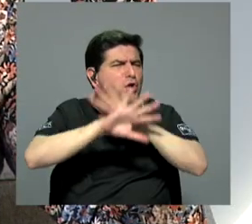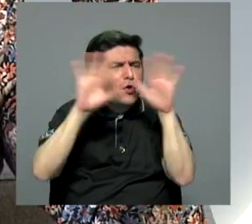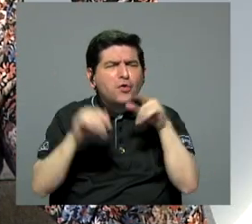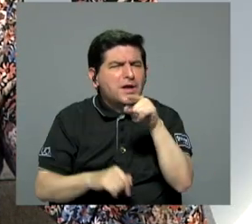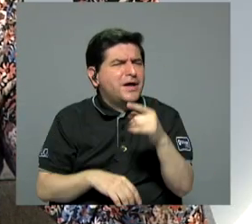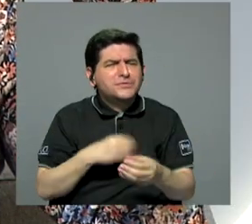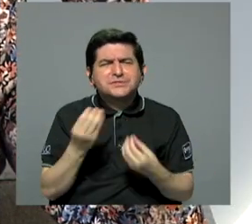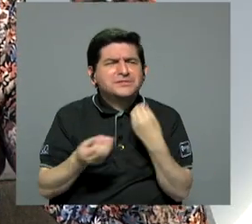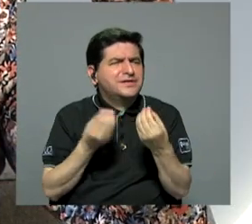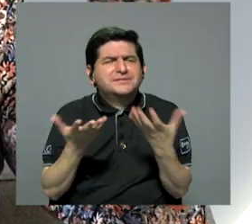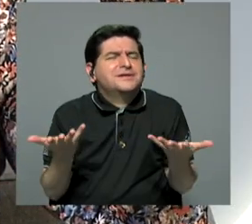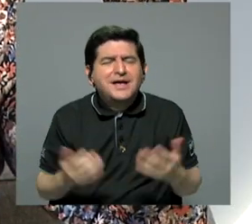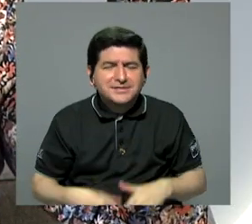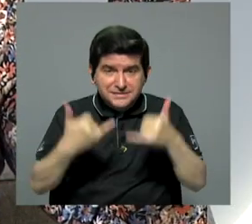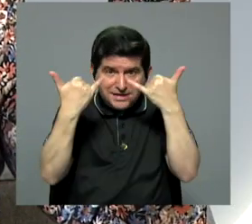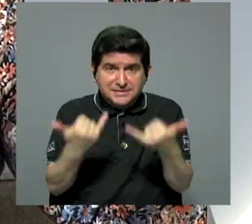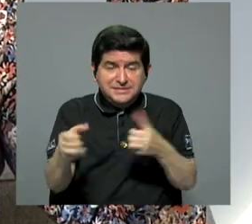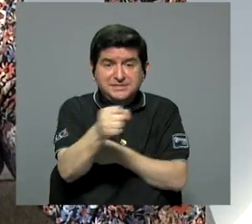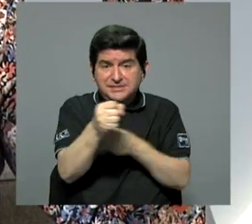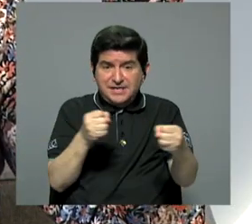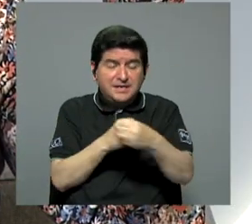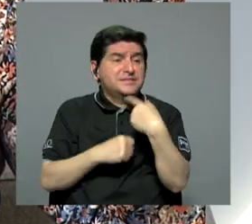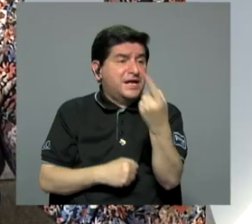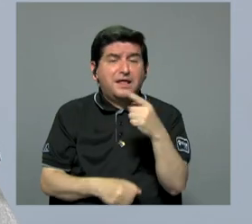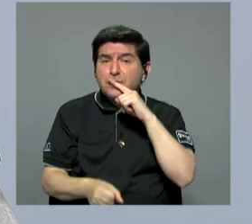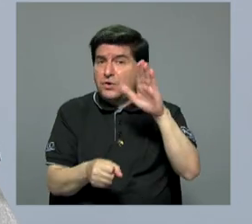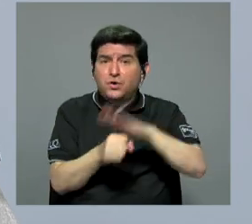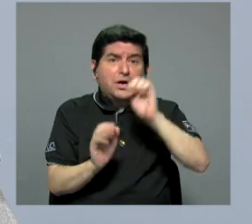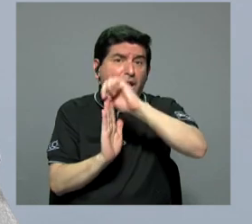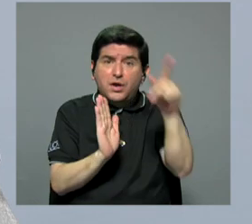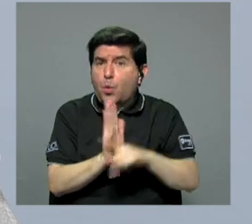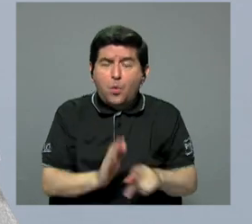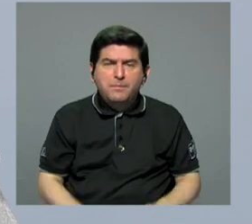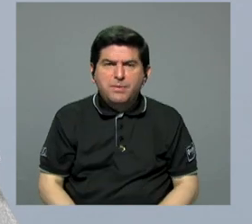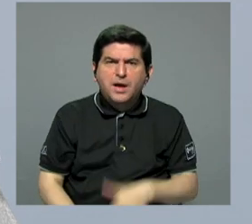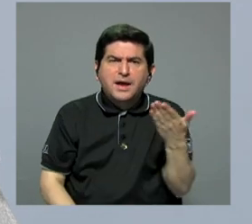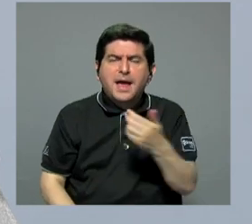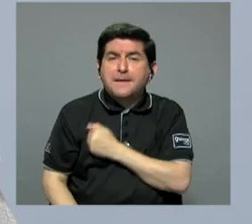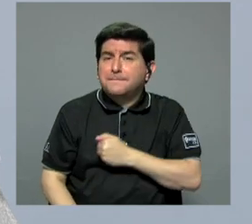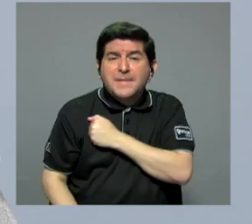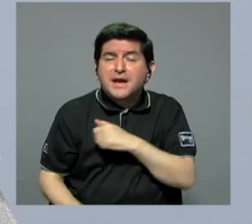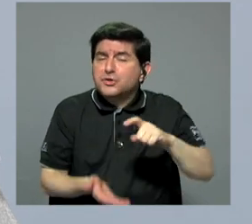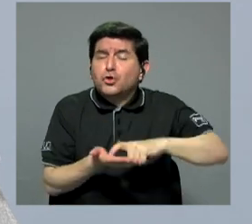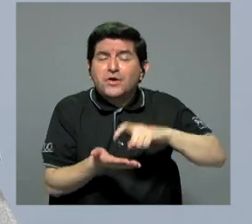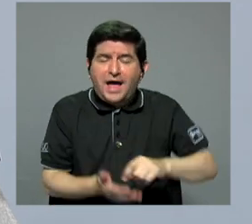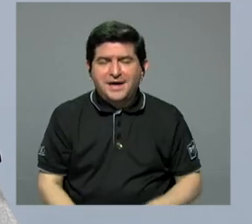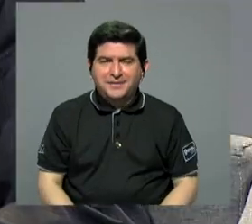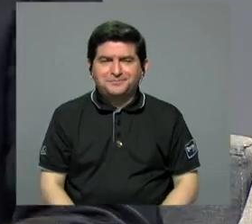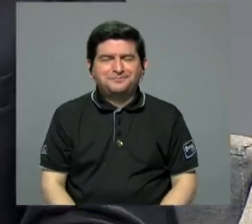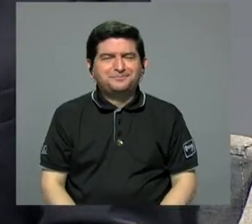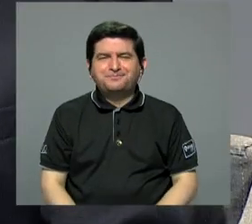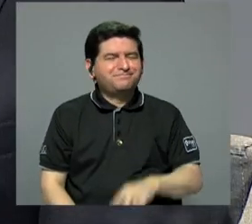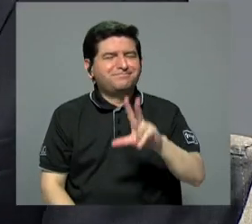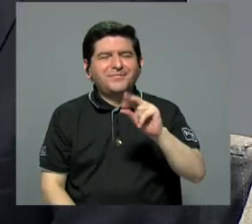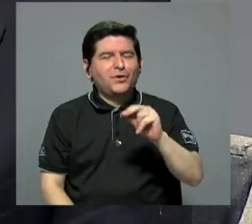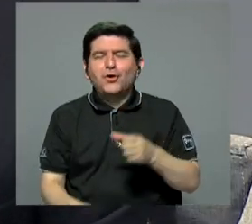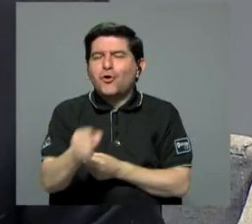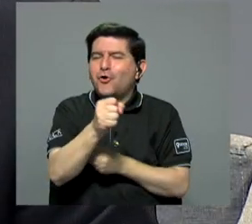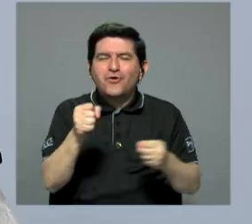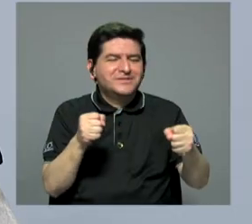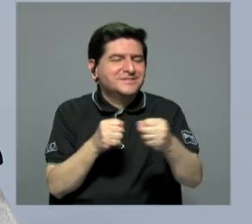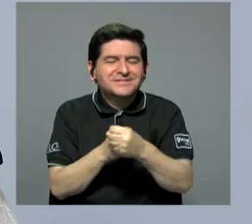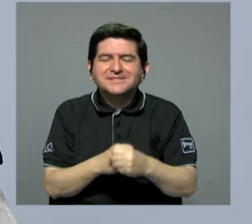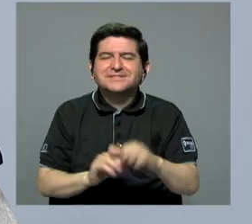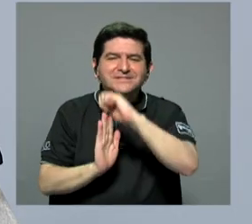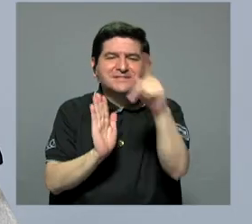van a lograr ustedes eso cuando ya la Sala dijo que es inconstitucional? ¿Qué cosa? ¿Qué? ¿Condonar? No, es que lo que la Sala está diciendo